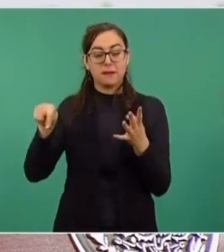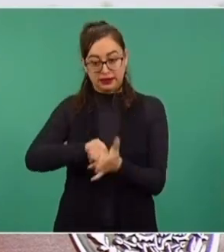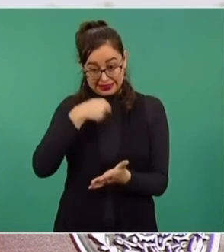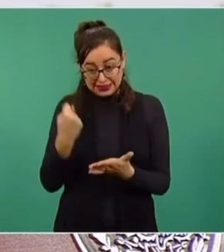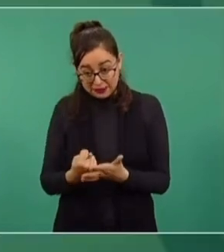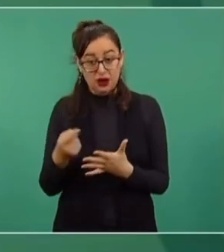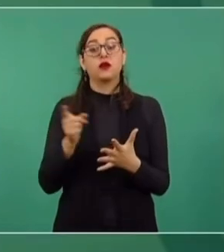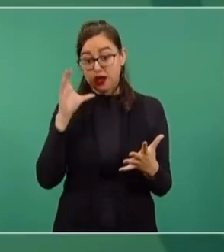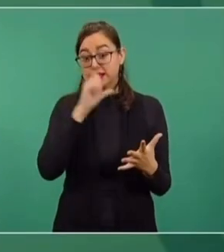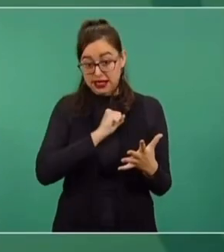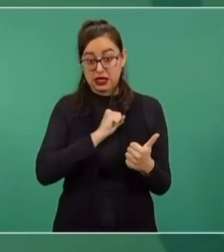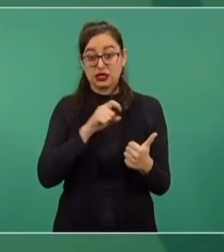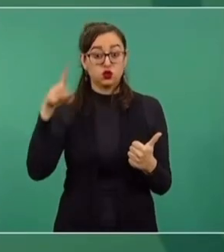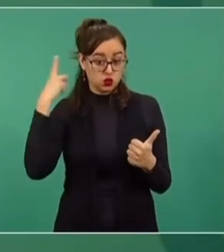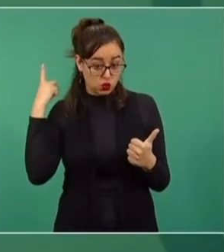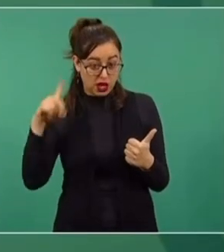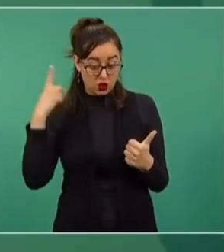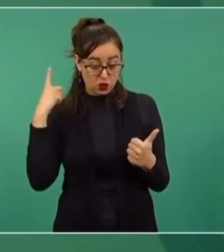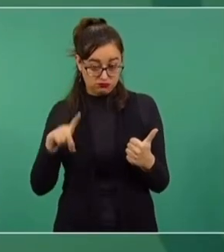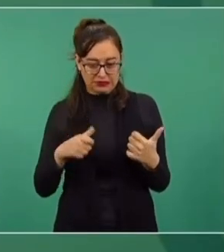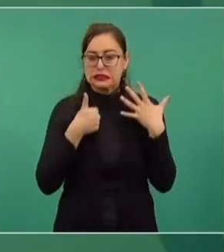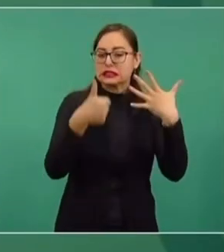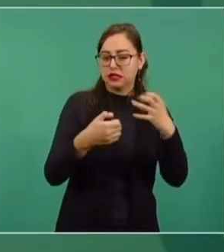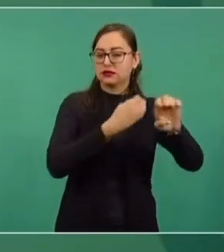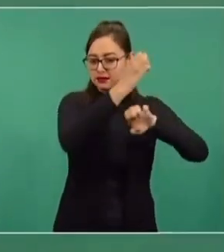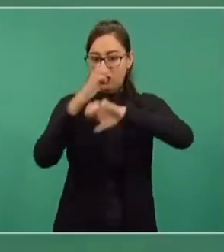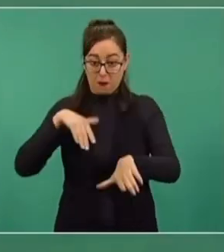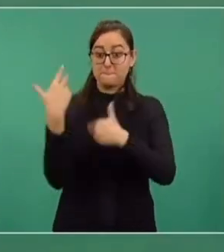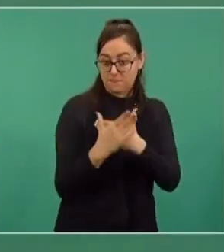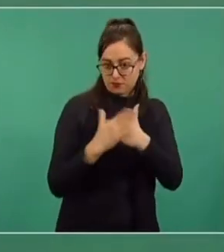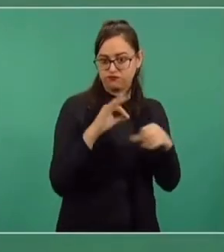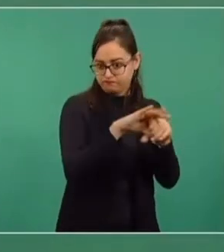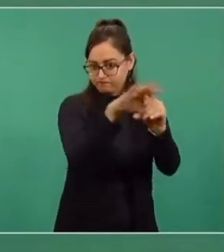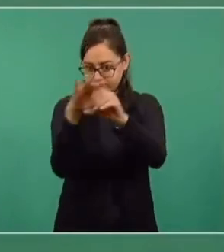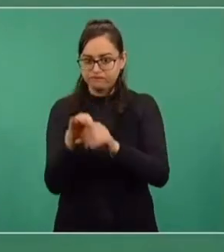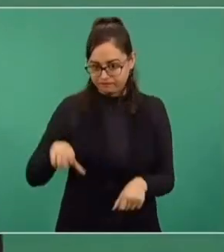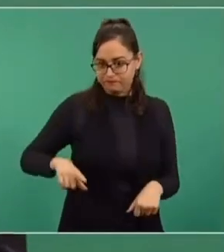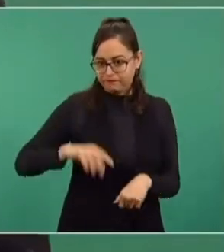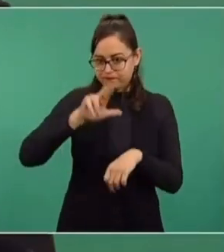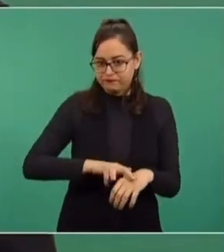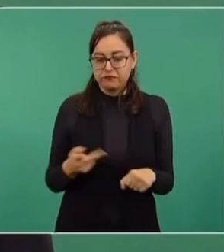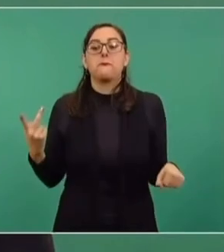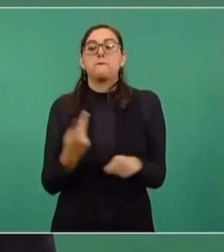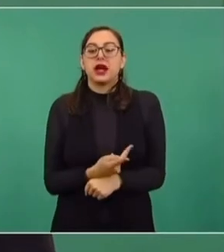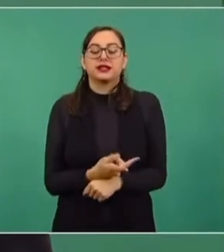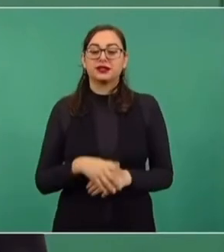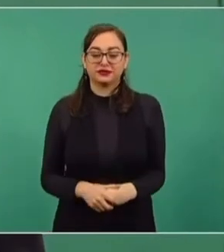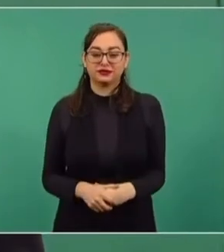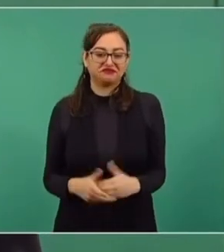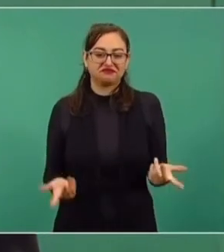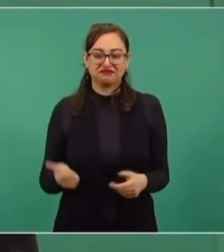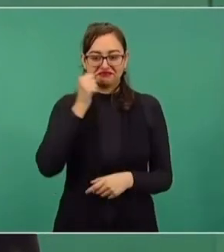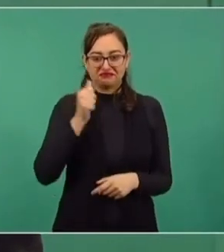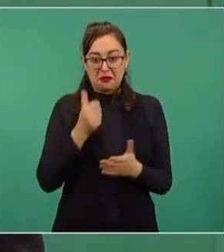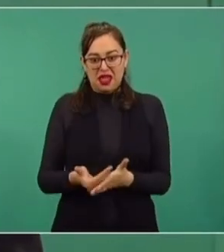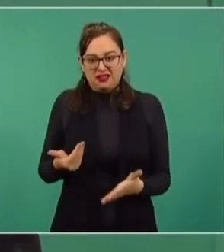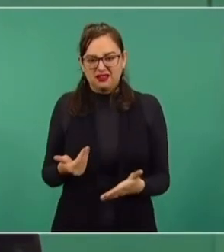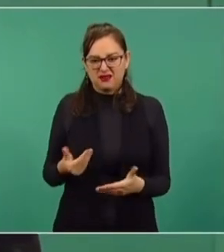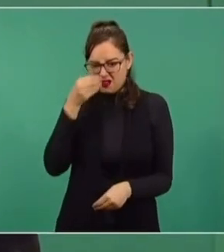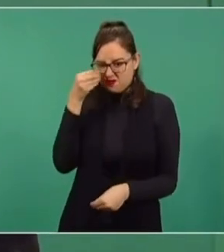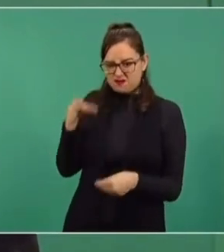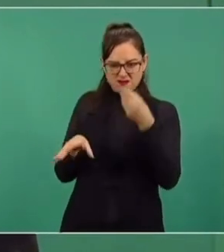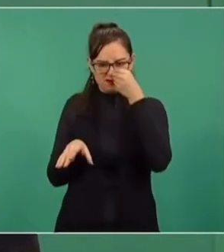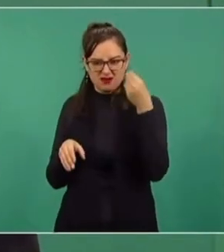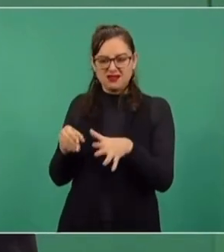Maulipas, Aguascalientes, Durango, pues siempre hay lo que se conoce coloquialmente como grilla.